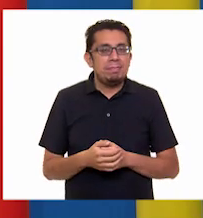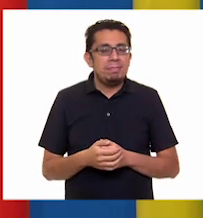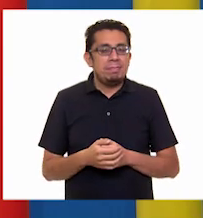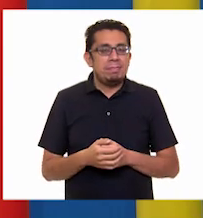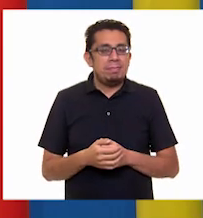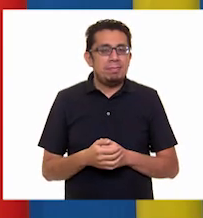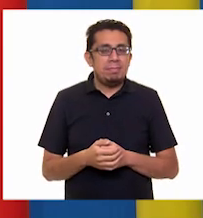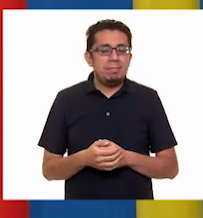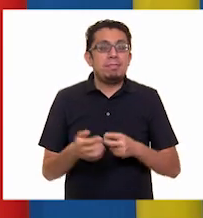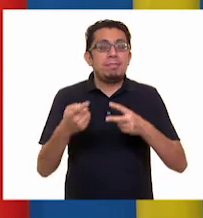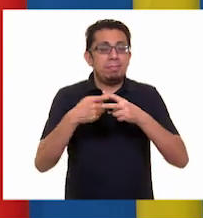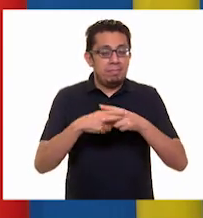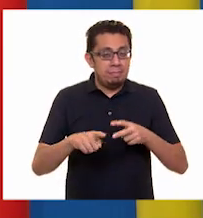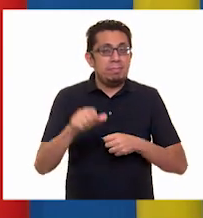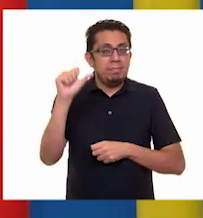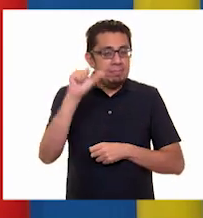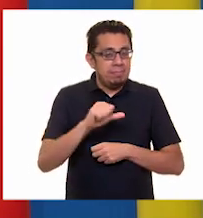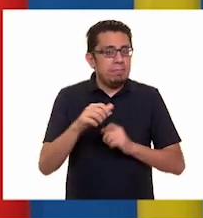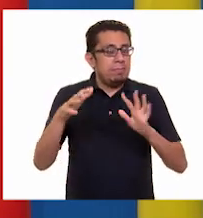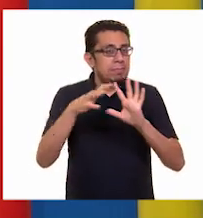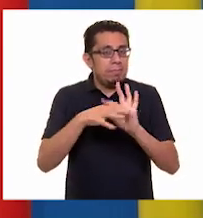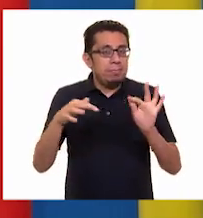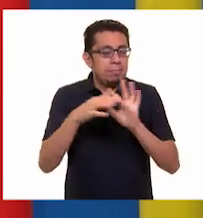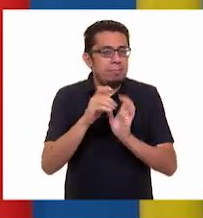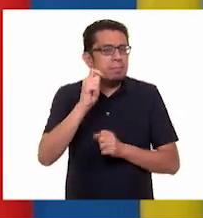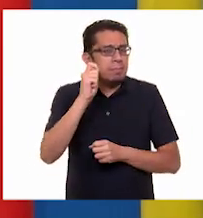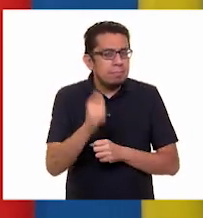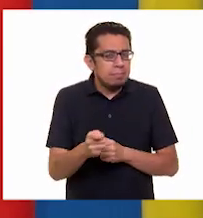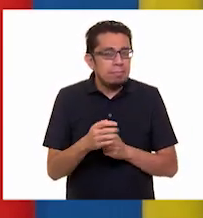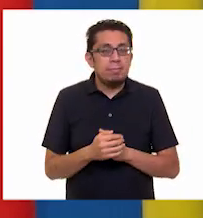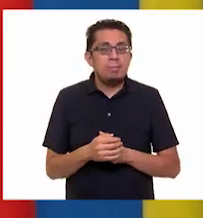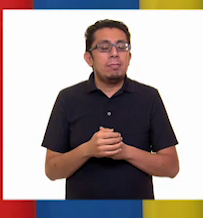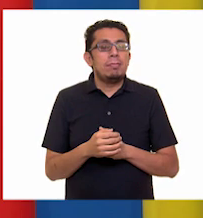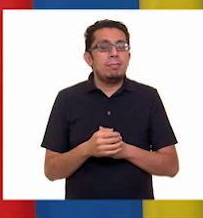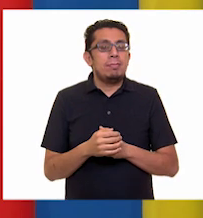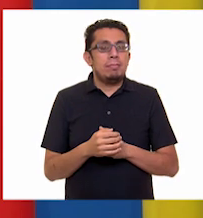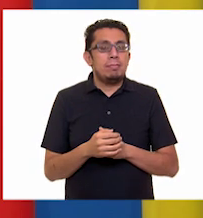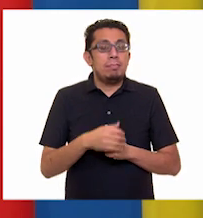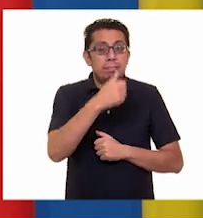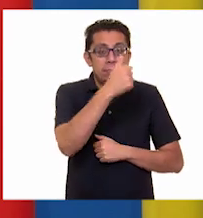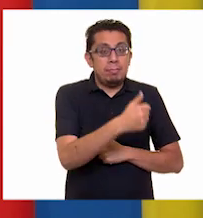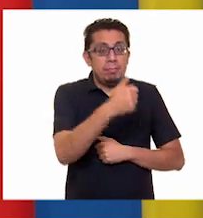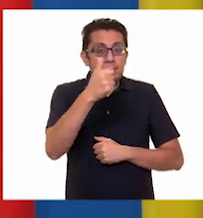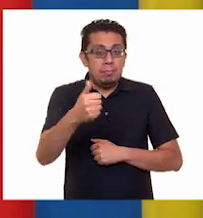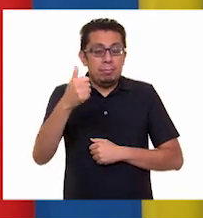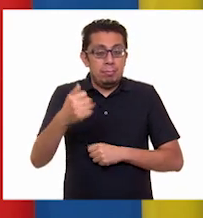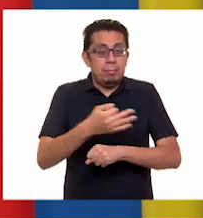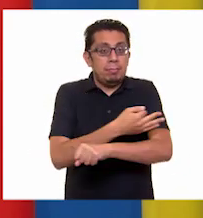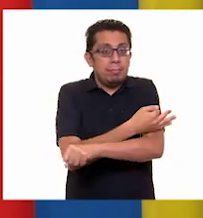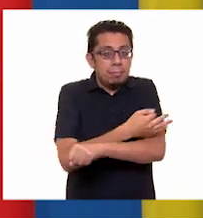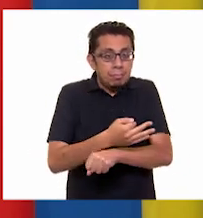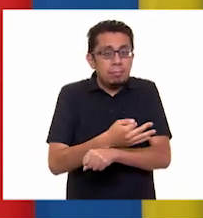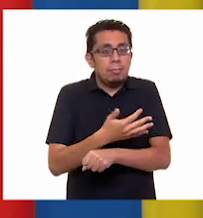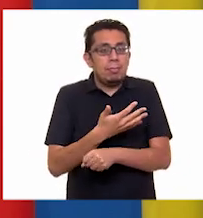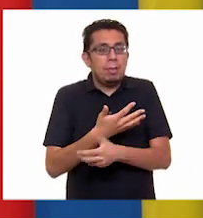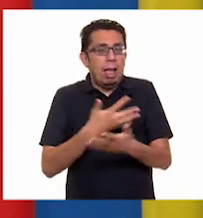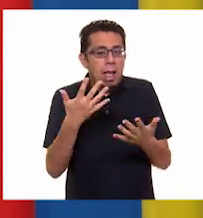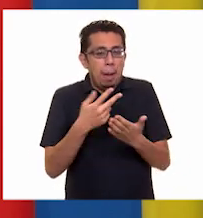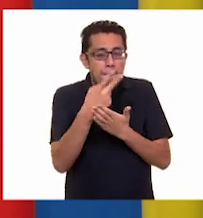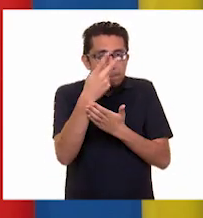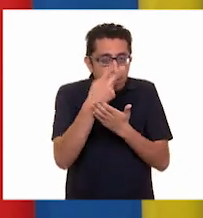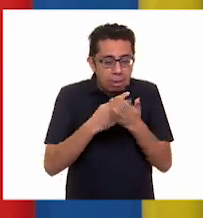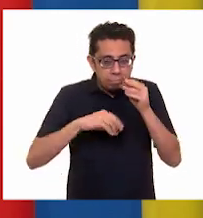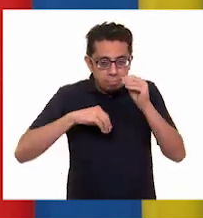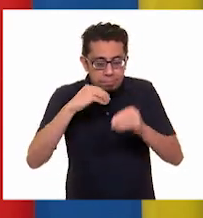comencemos entonces. El día de hoy hablaremos sobre la importancia de que cada familia cuente con un plan para actuar